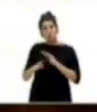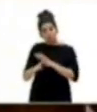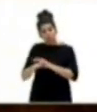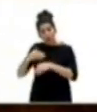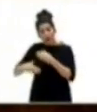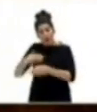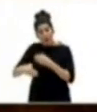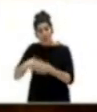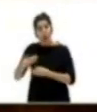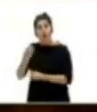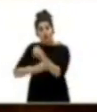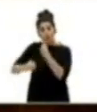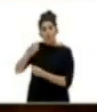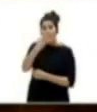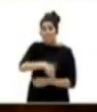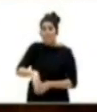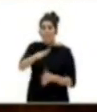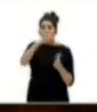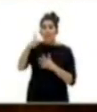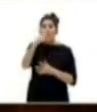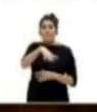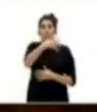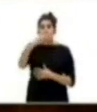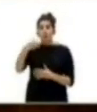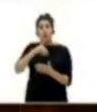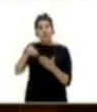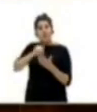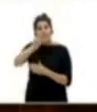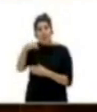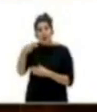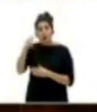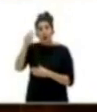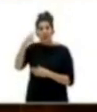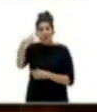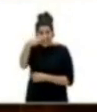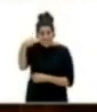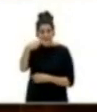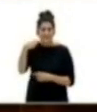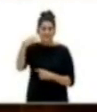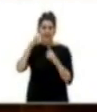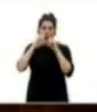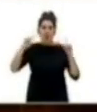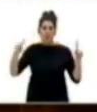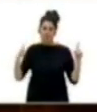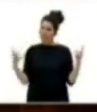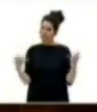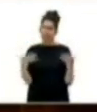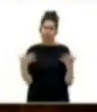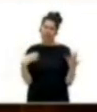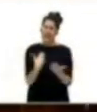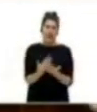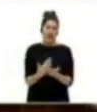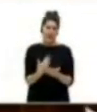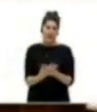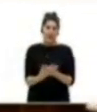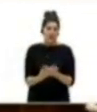asciende a 1.400 millones de euros de déficit anual, por lo que urge apostar decididamente, y esto